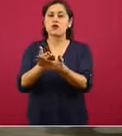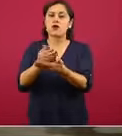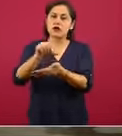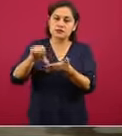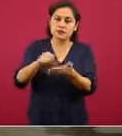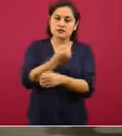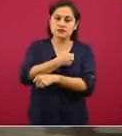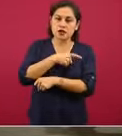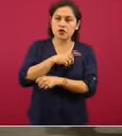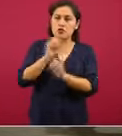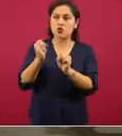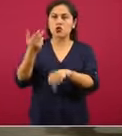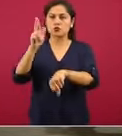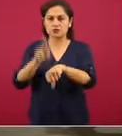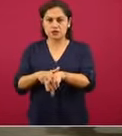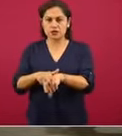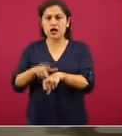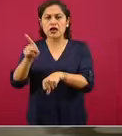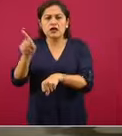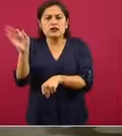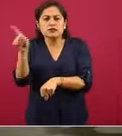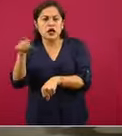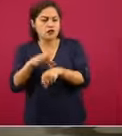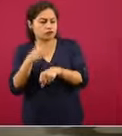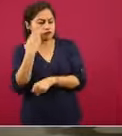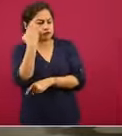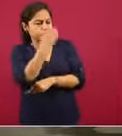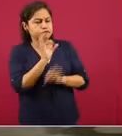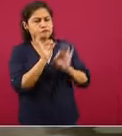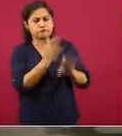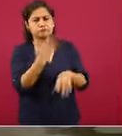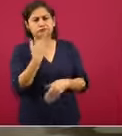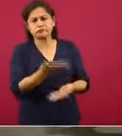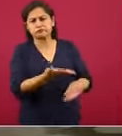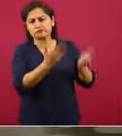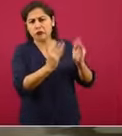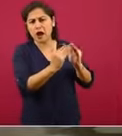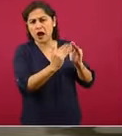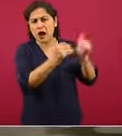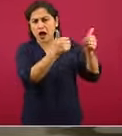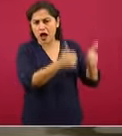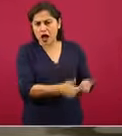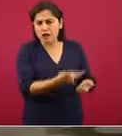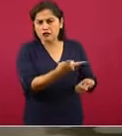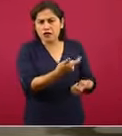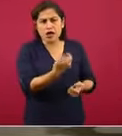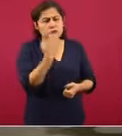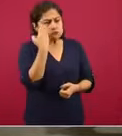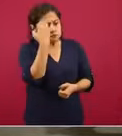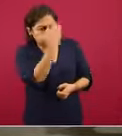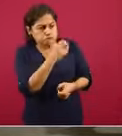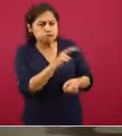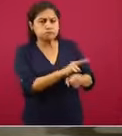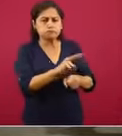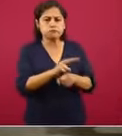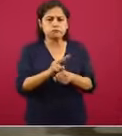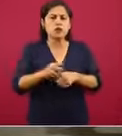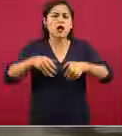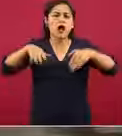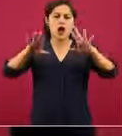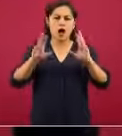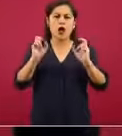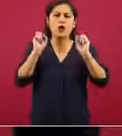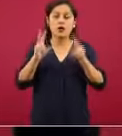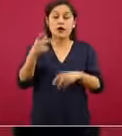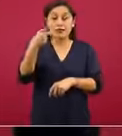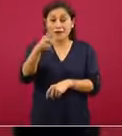No tiene complicaciones y se puede seguir monitoreando en casa. Que es el otro componente en el que la estrategia de atención primaria de la salud ha hecho énfasis.